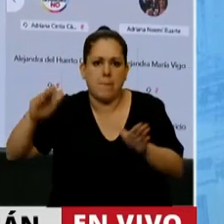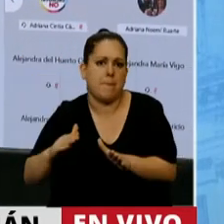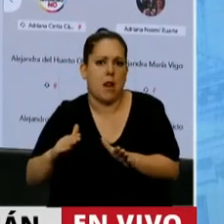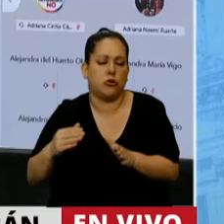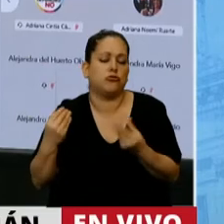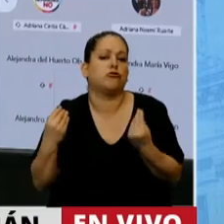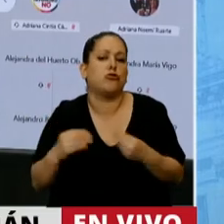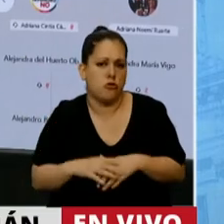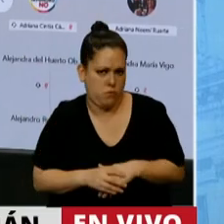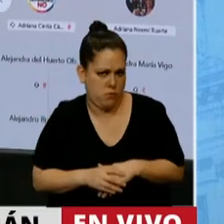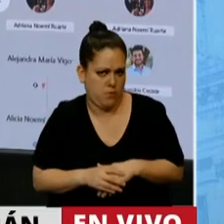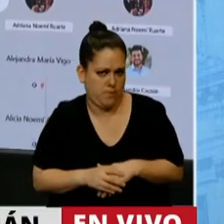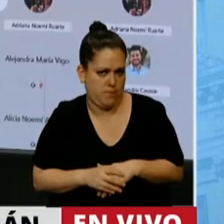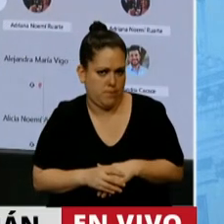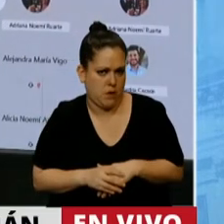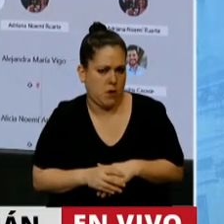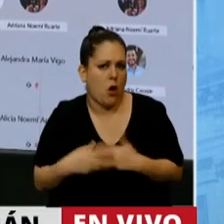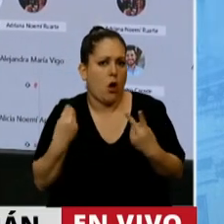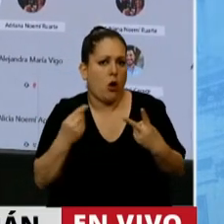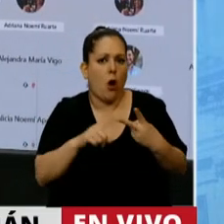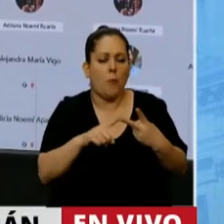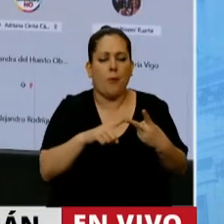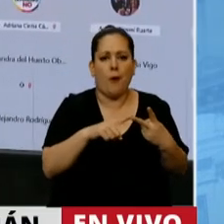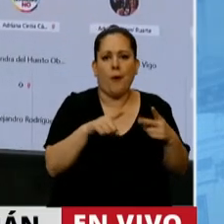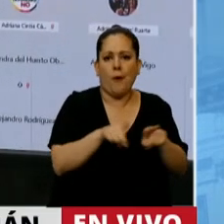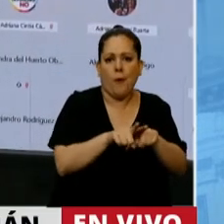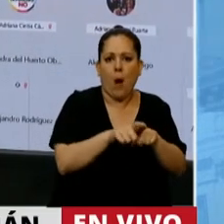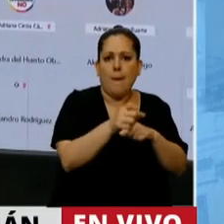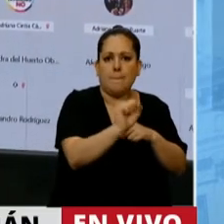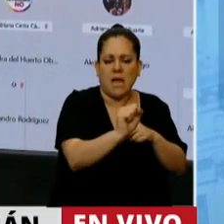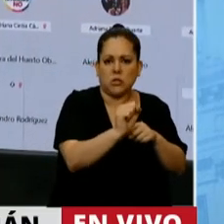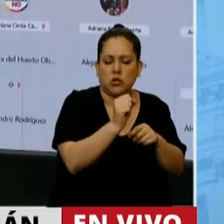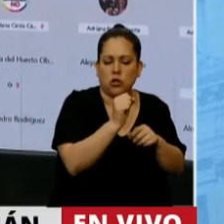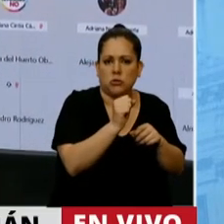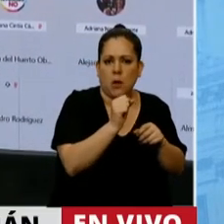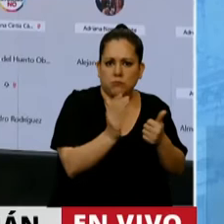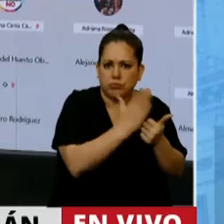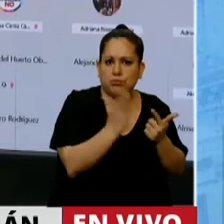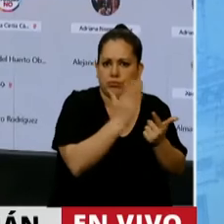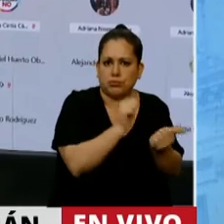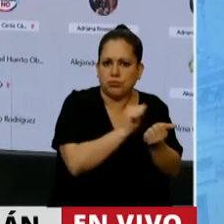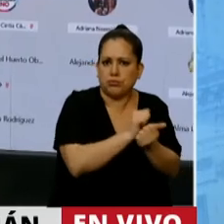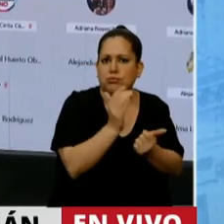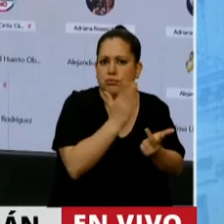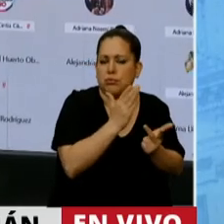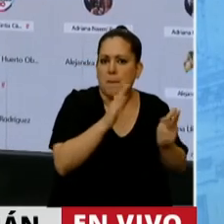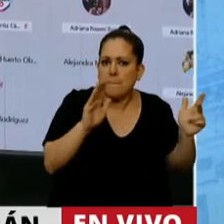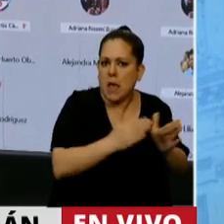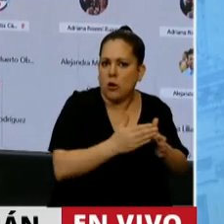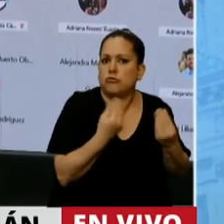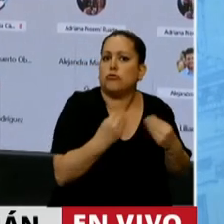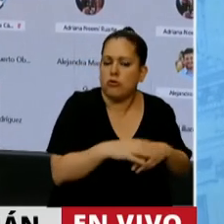cómo se va a evitar seguir emitiendo monedas para el desequilibrio fiscal, cómo se va a recuperar la